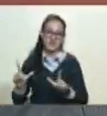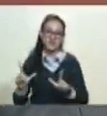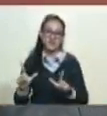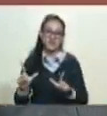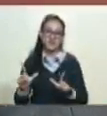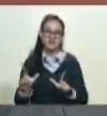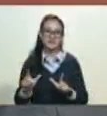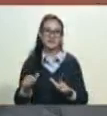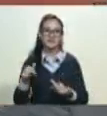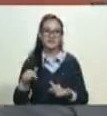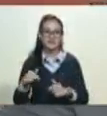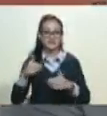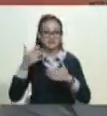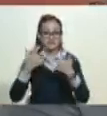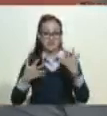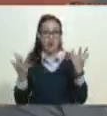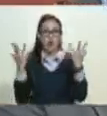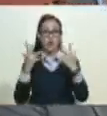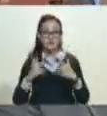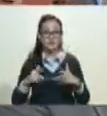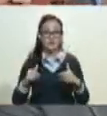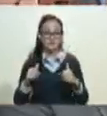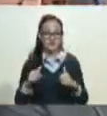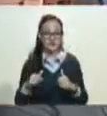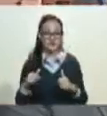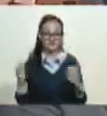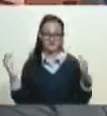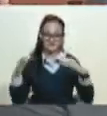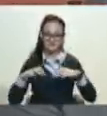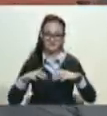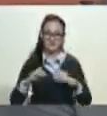solemne de hoy en materia organizativa. Gracias.